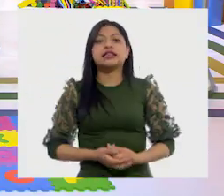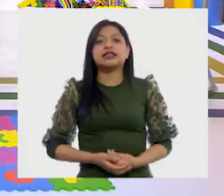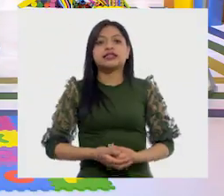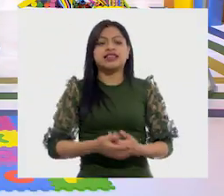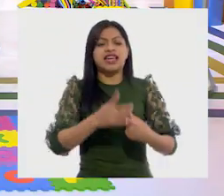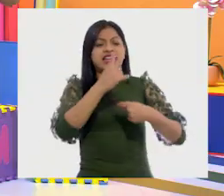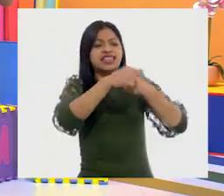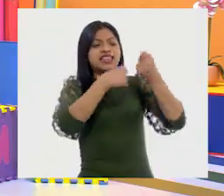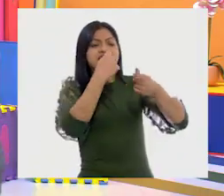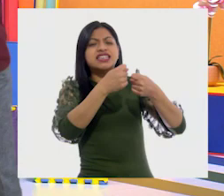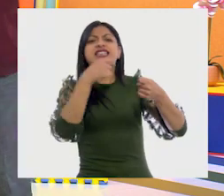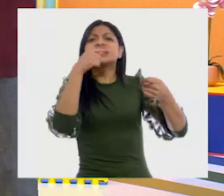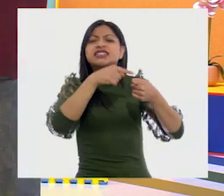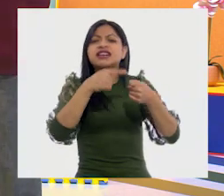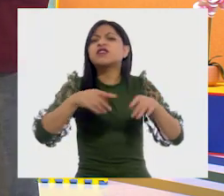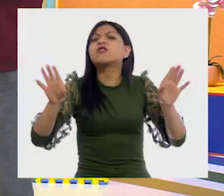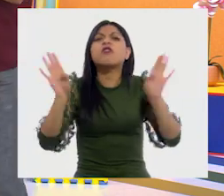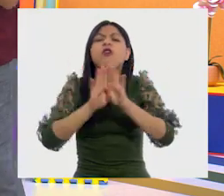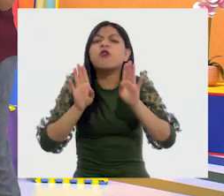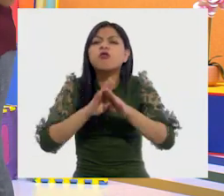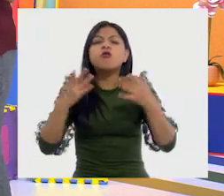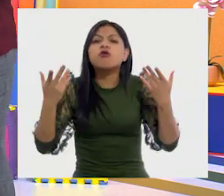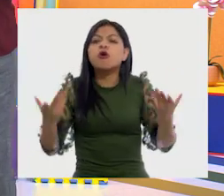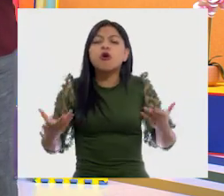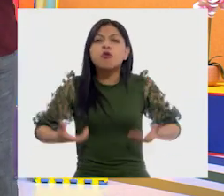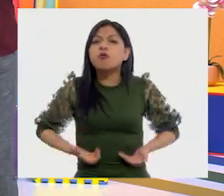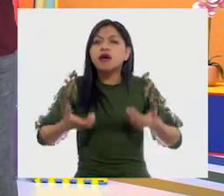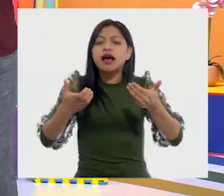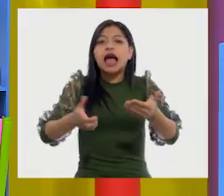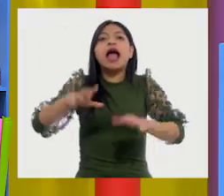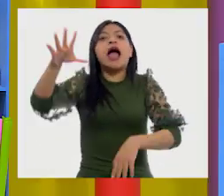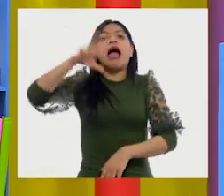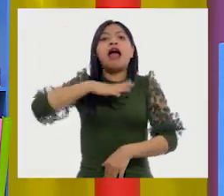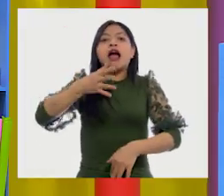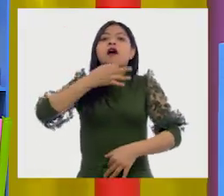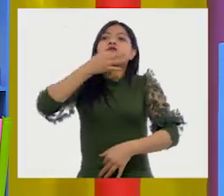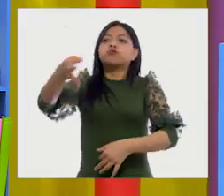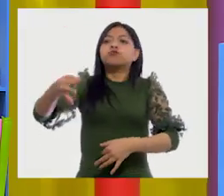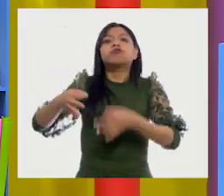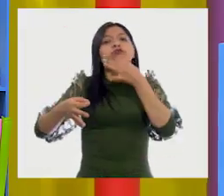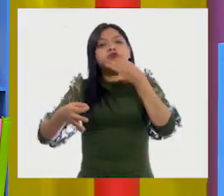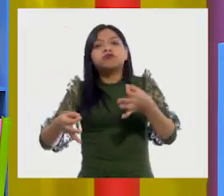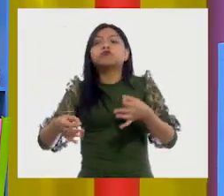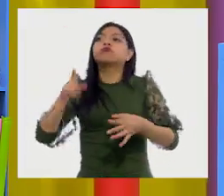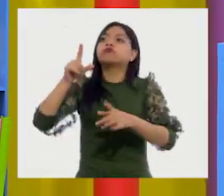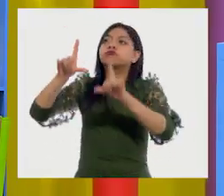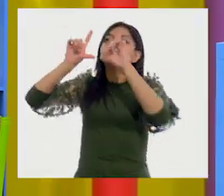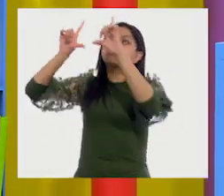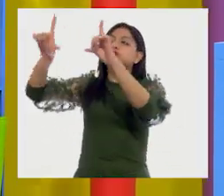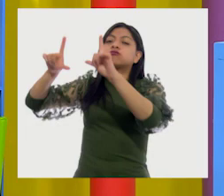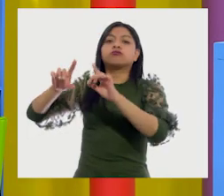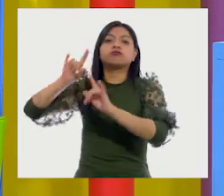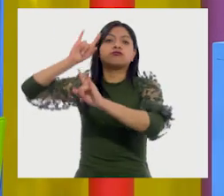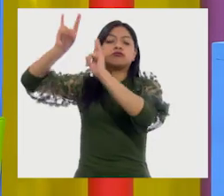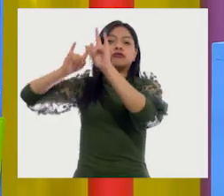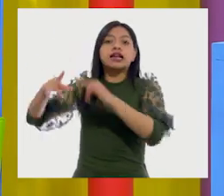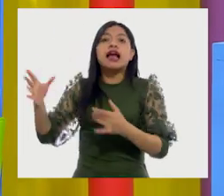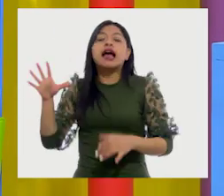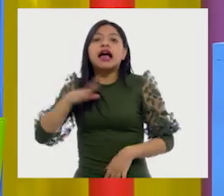¿y esas tiendas qué tienen o qué has visto en las calles? La publicidad que dice tal o tal. Veo